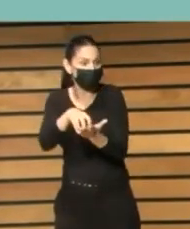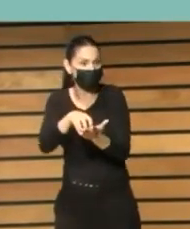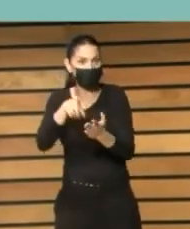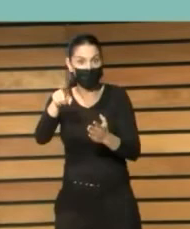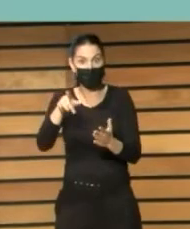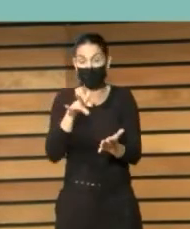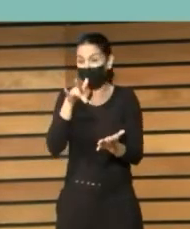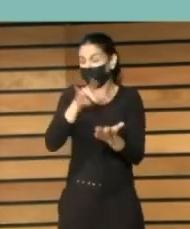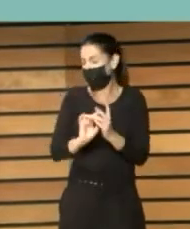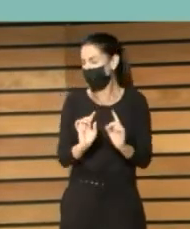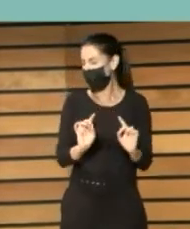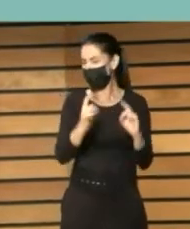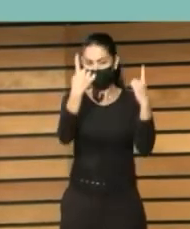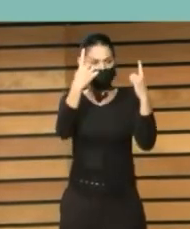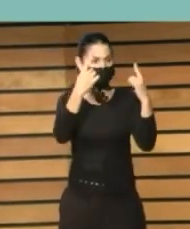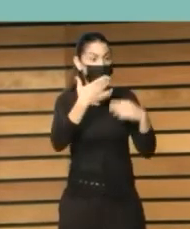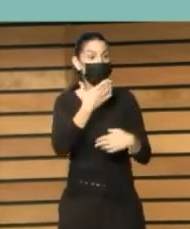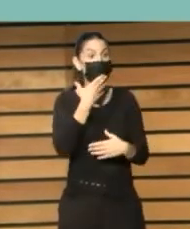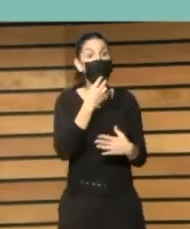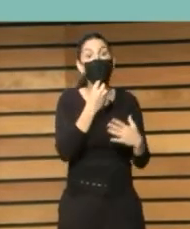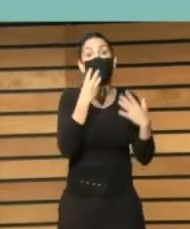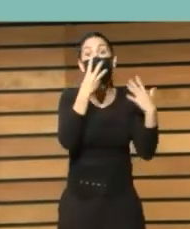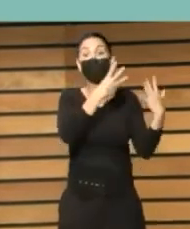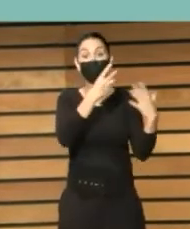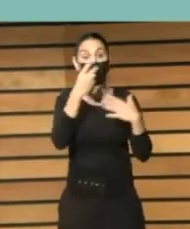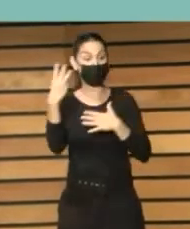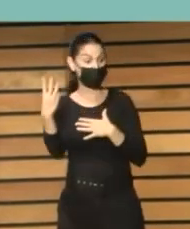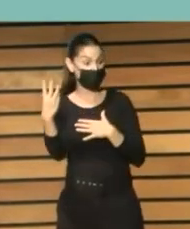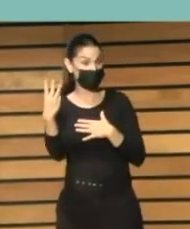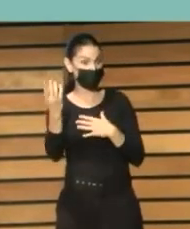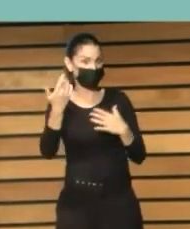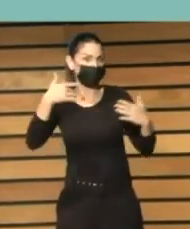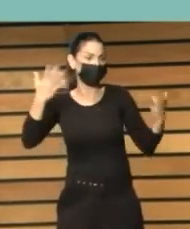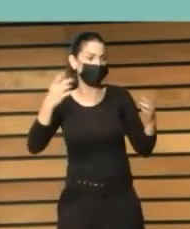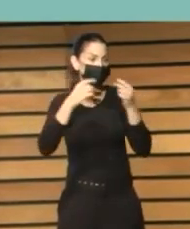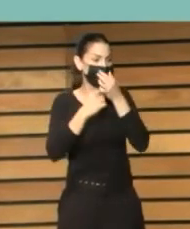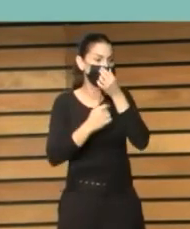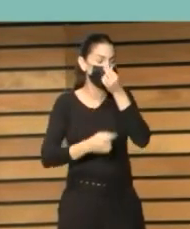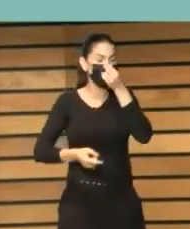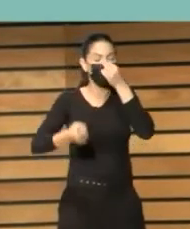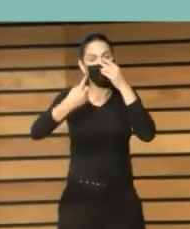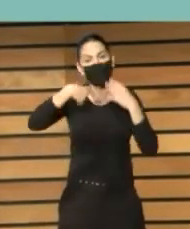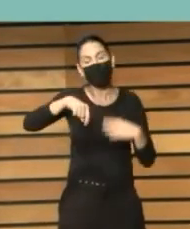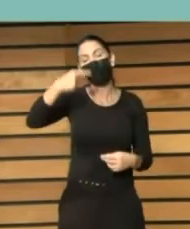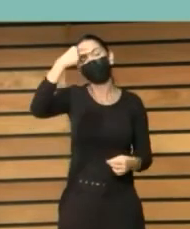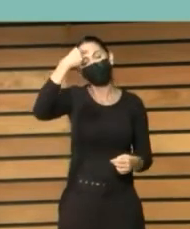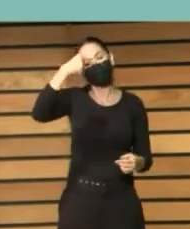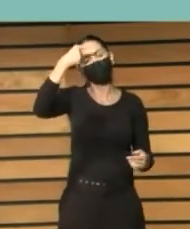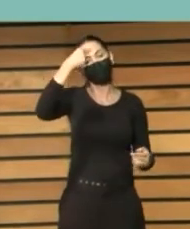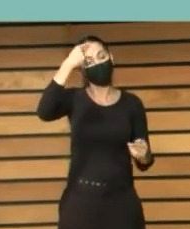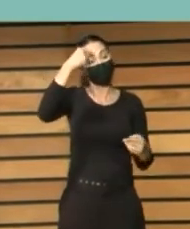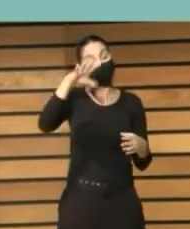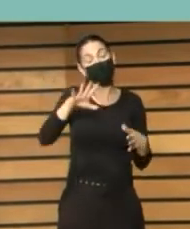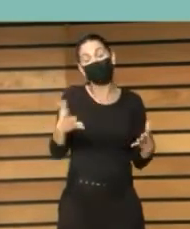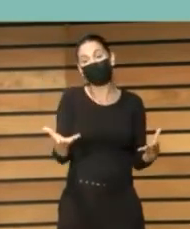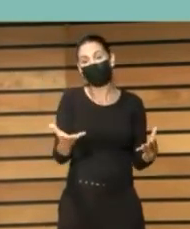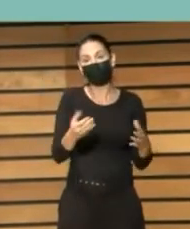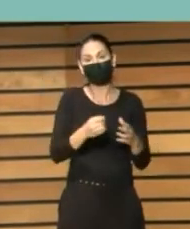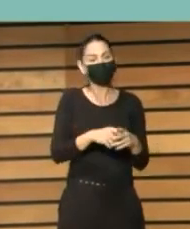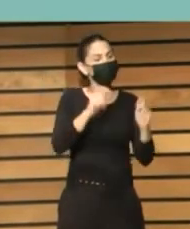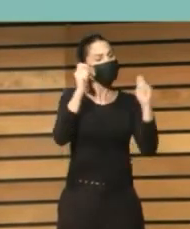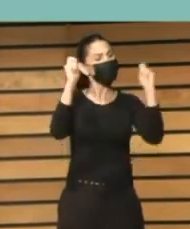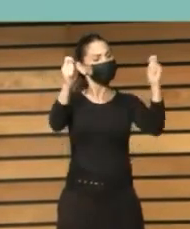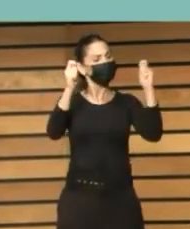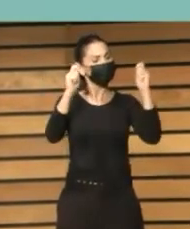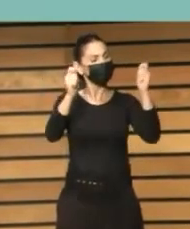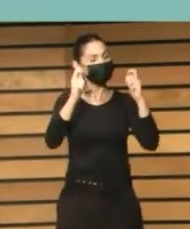pisó la puerta de la biblioteca en su recuerdo en su memoria nosotros ahora en la biblioteca de Arucas tenemos un roll up a la entrada